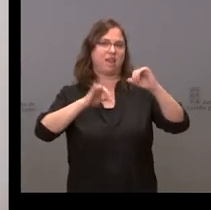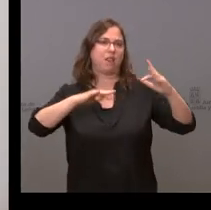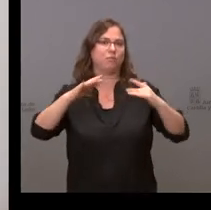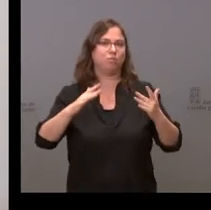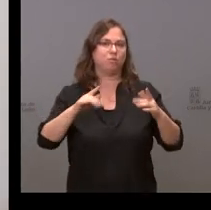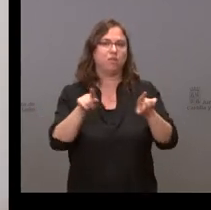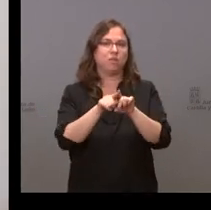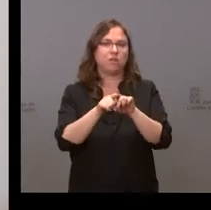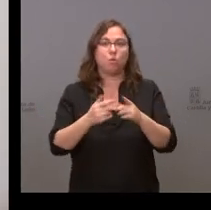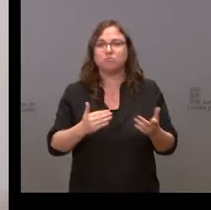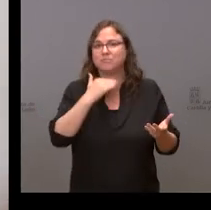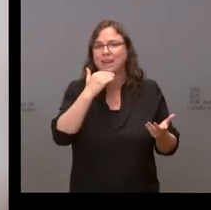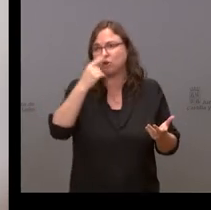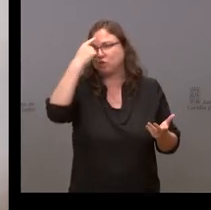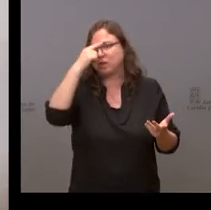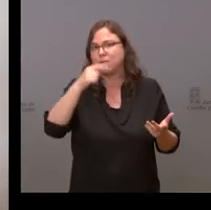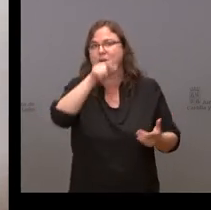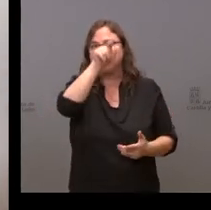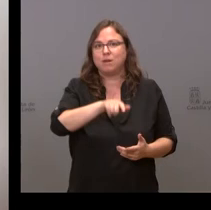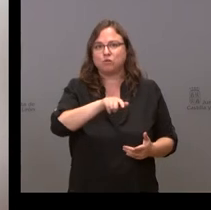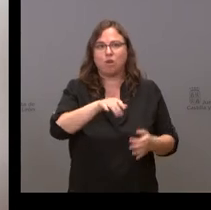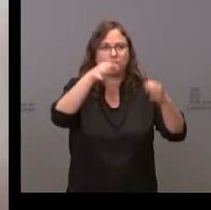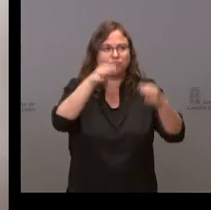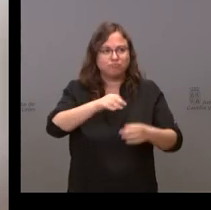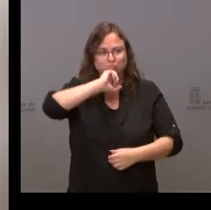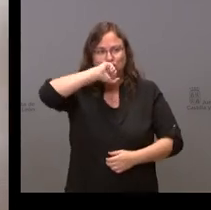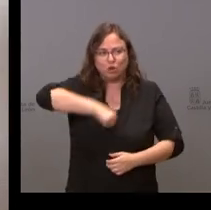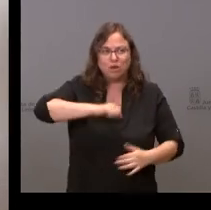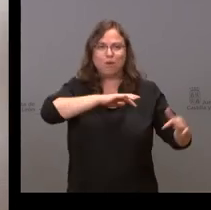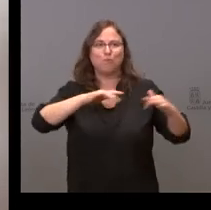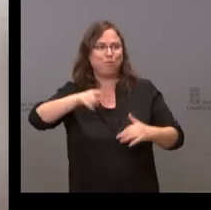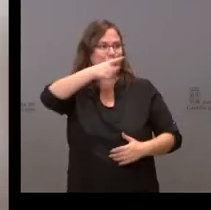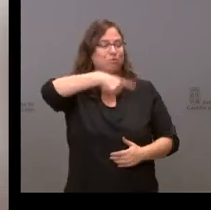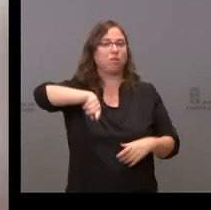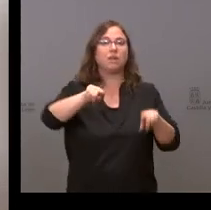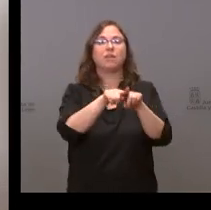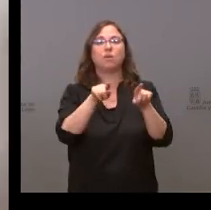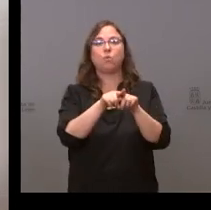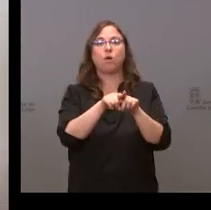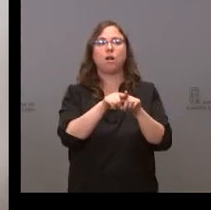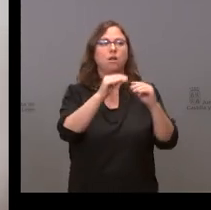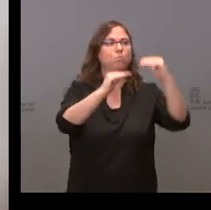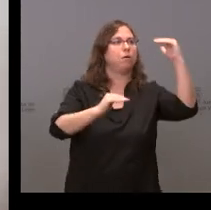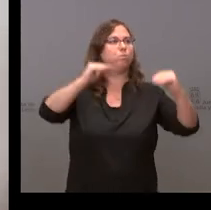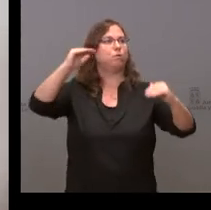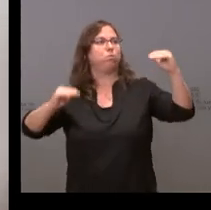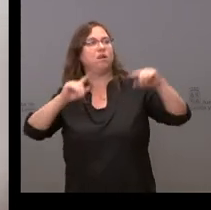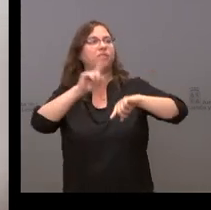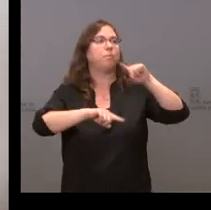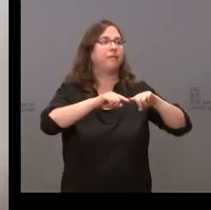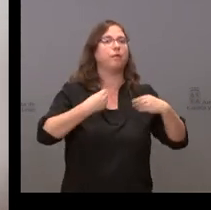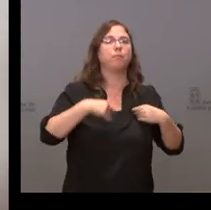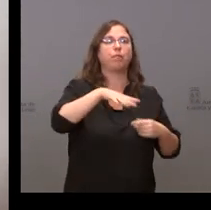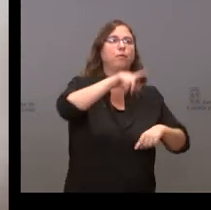algo que sabemos que la gente se toma muy en serio en este país, pues que no haya una respuesta desigual en función de cada comunidad